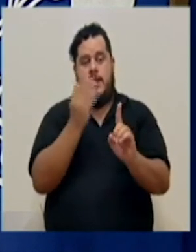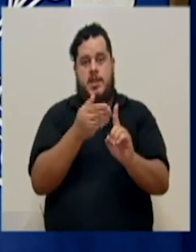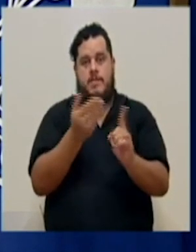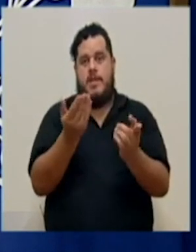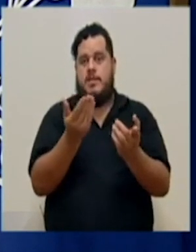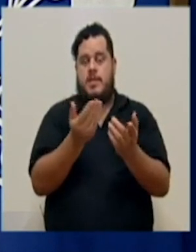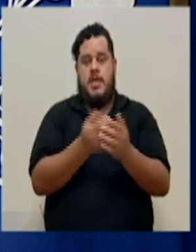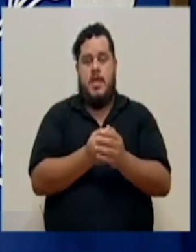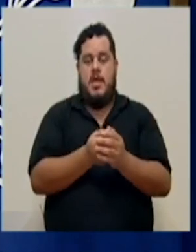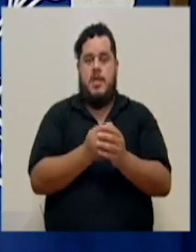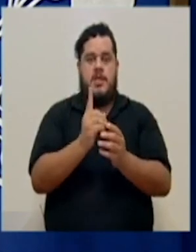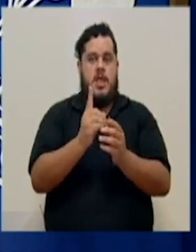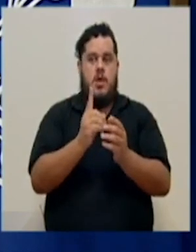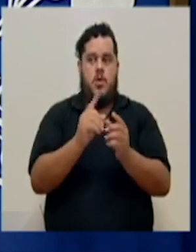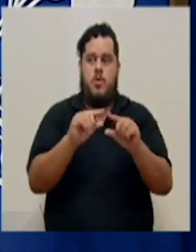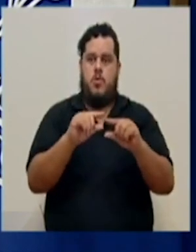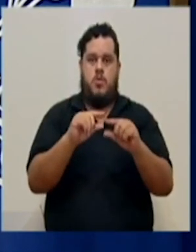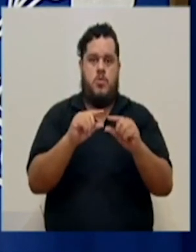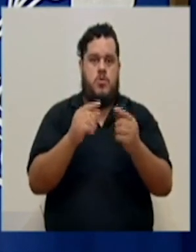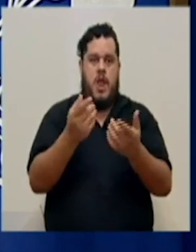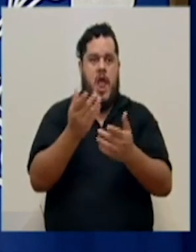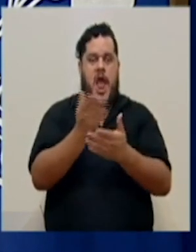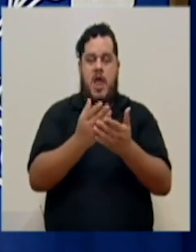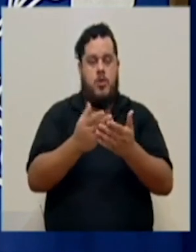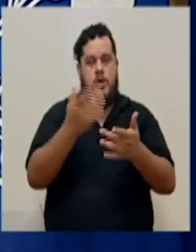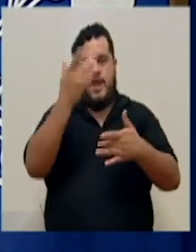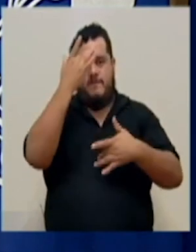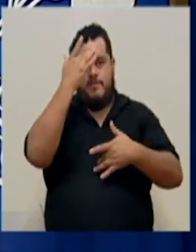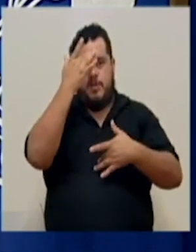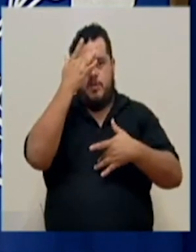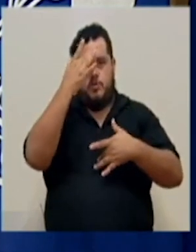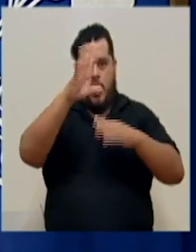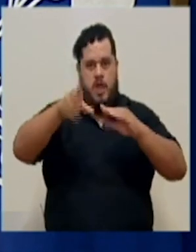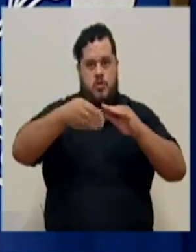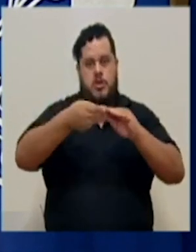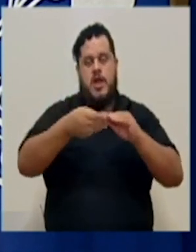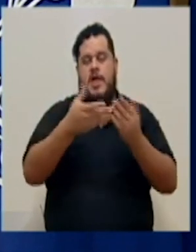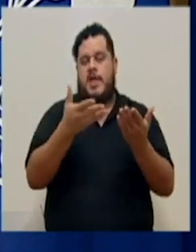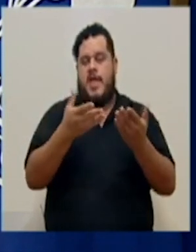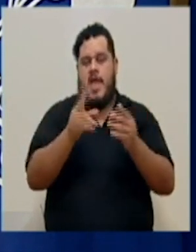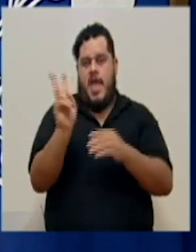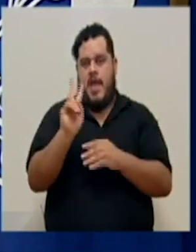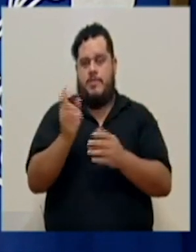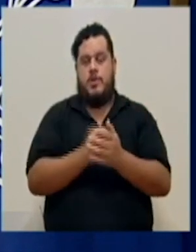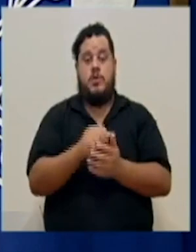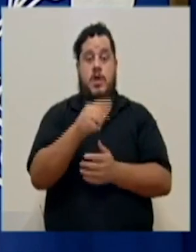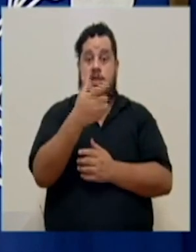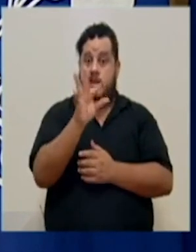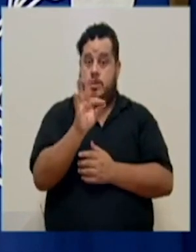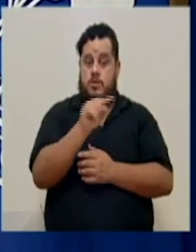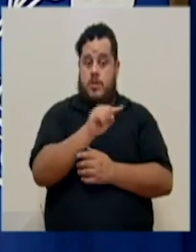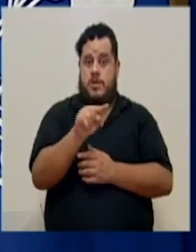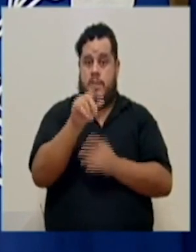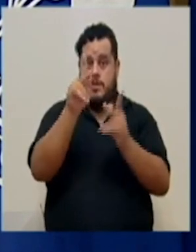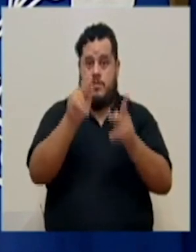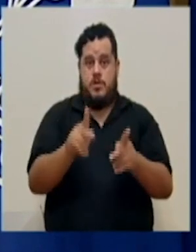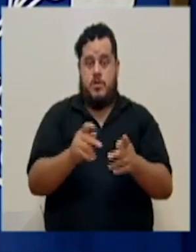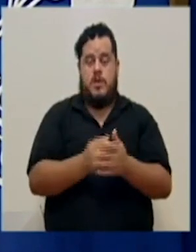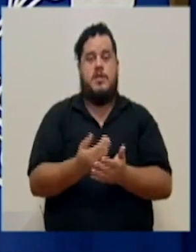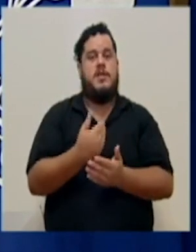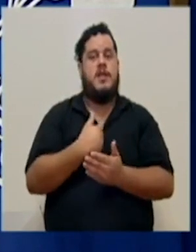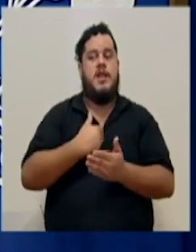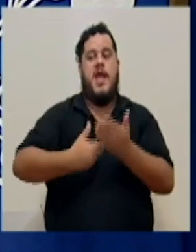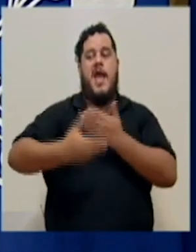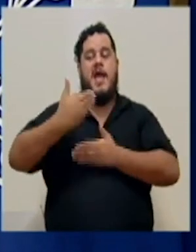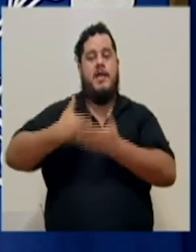o por una complicación derivada del virus. 19 de estas personas tenían